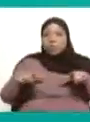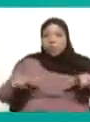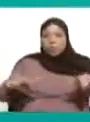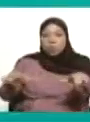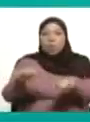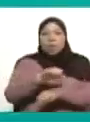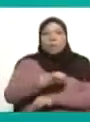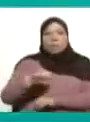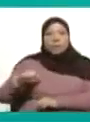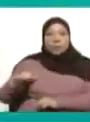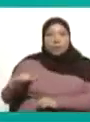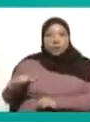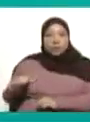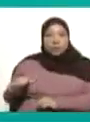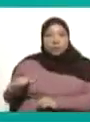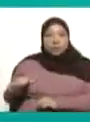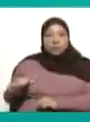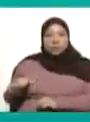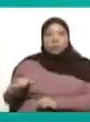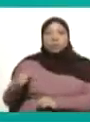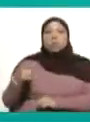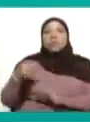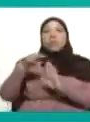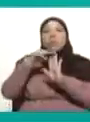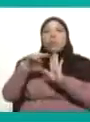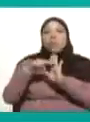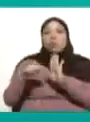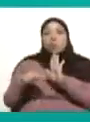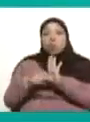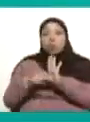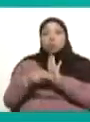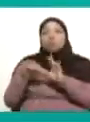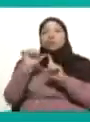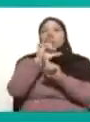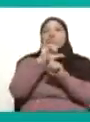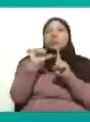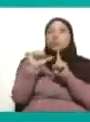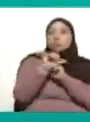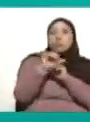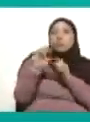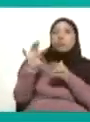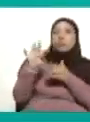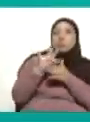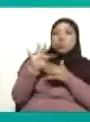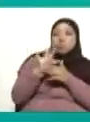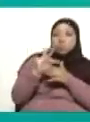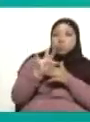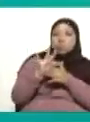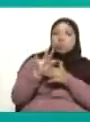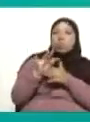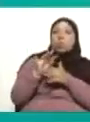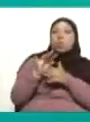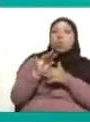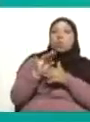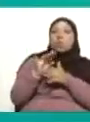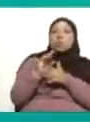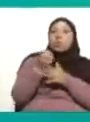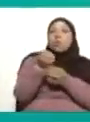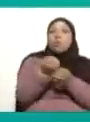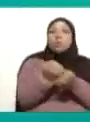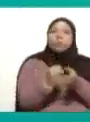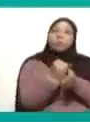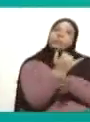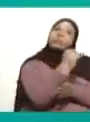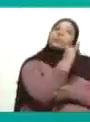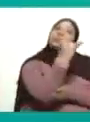se trata de un terreno privado que cumple una función ecosistémica muy importante, ya que es un paisajismo